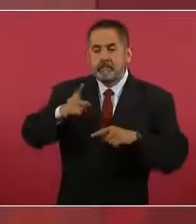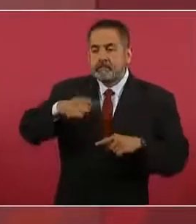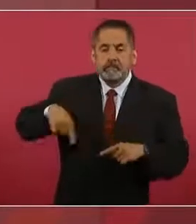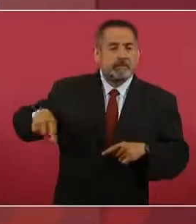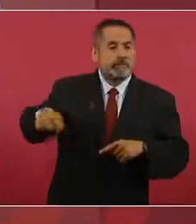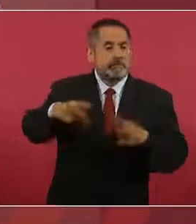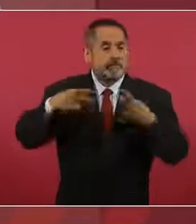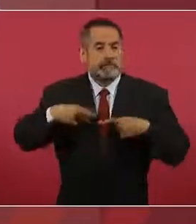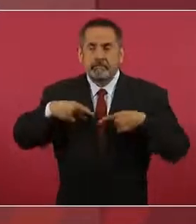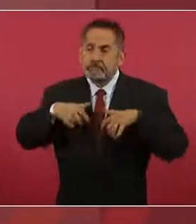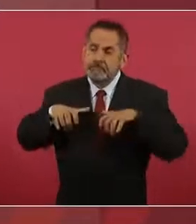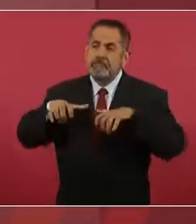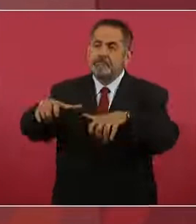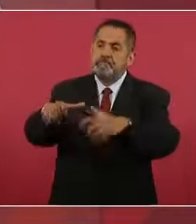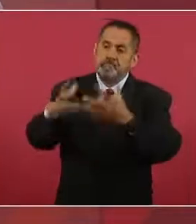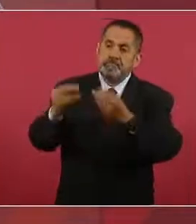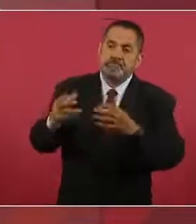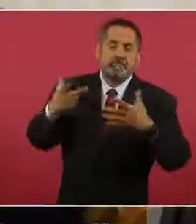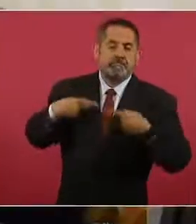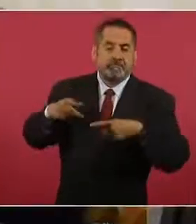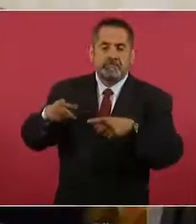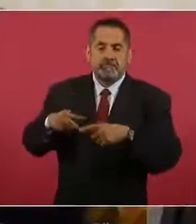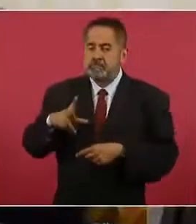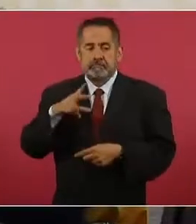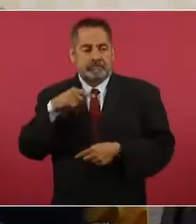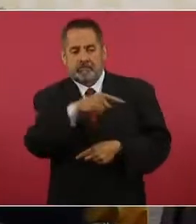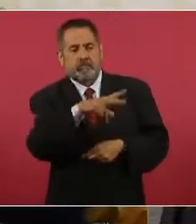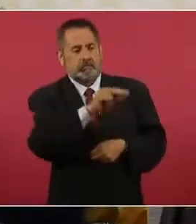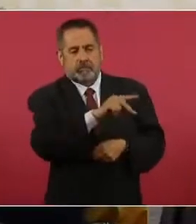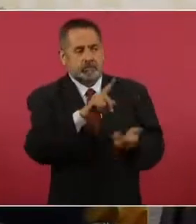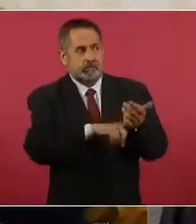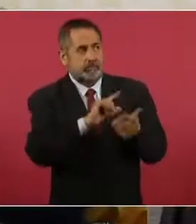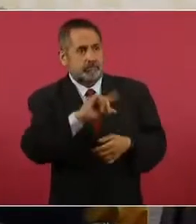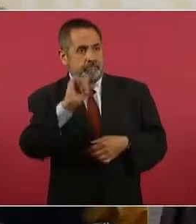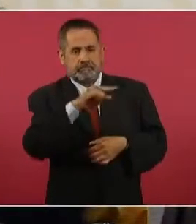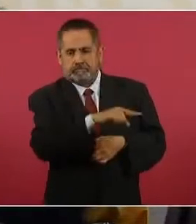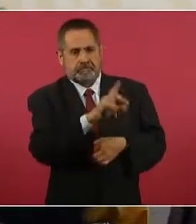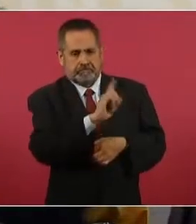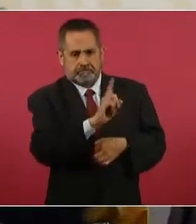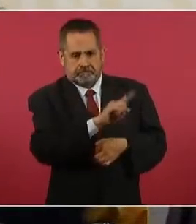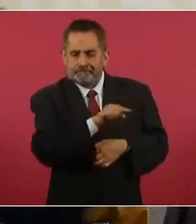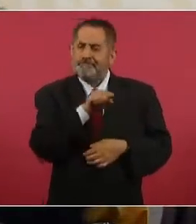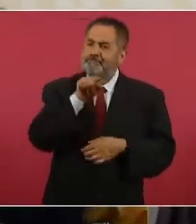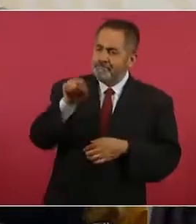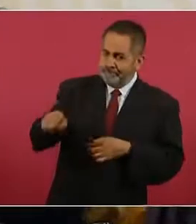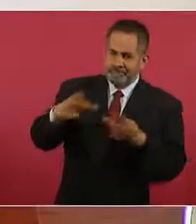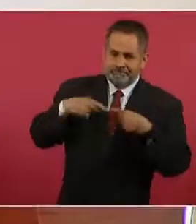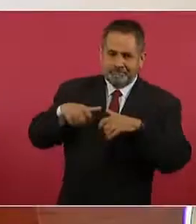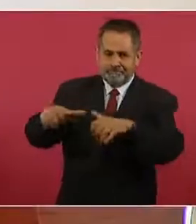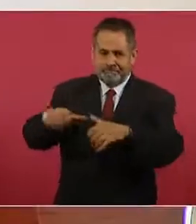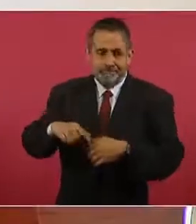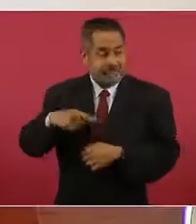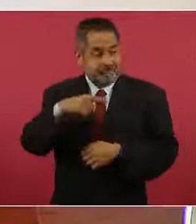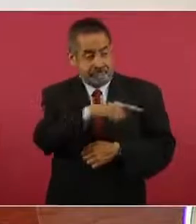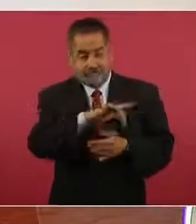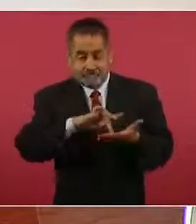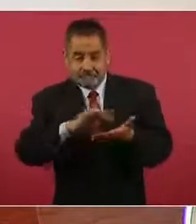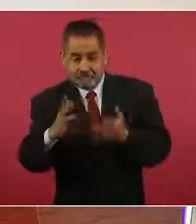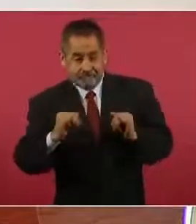pueblo, no a estos funcionarios, no a los institutos,